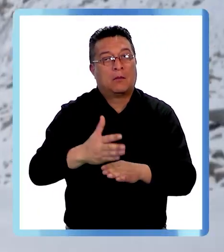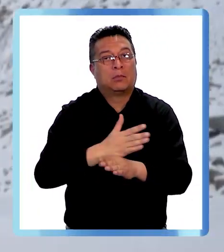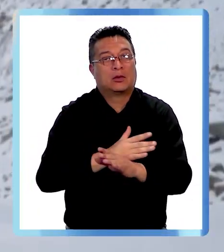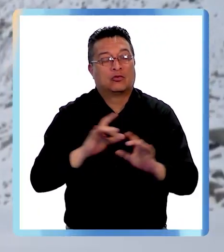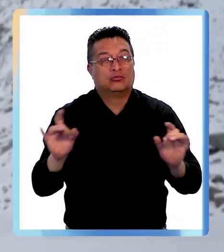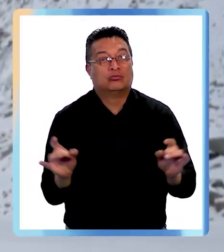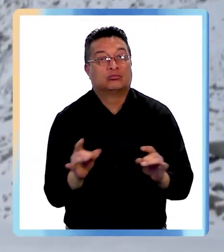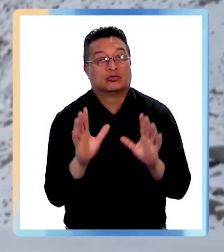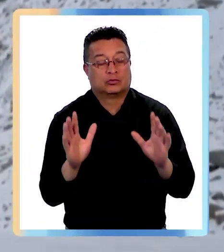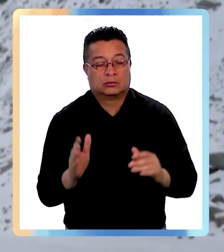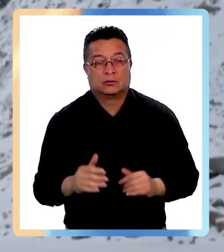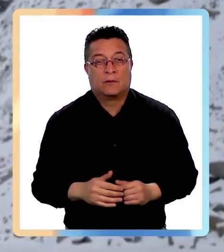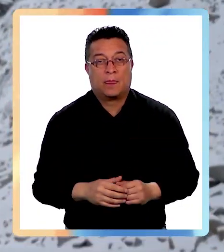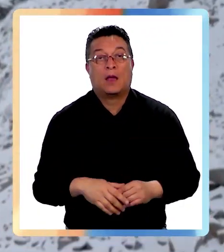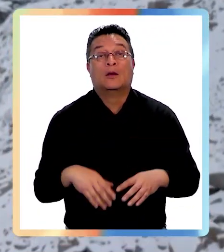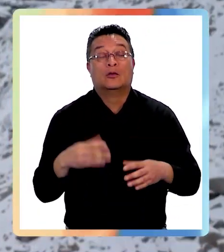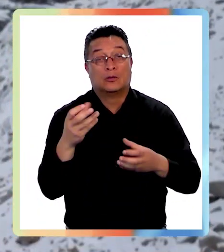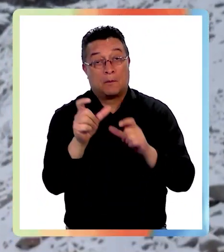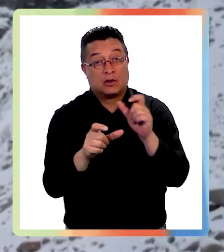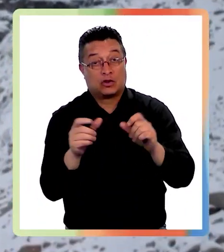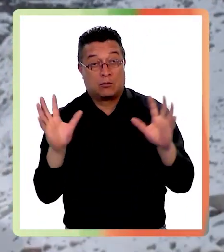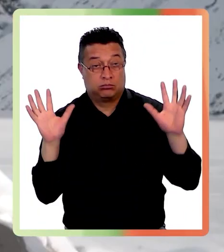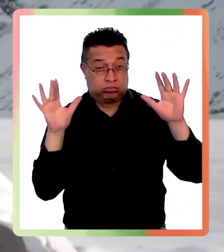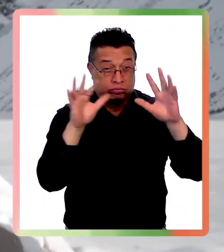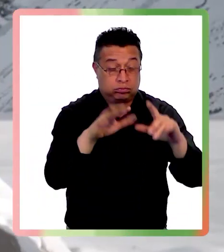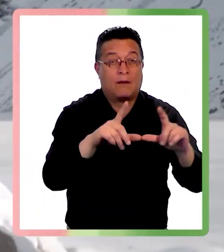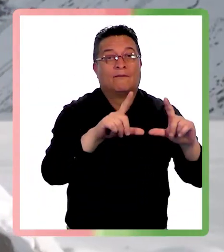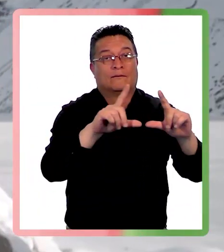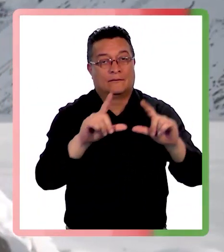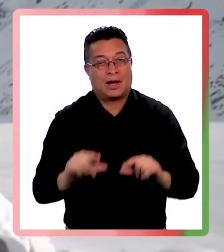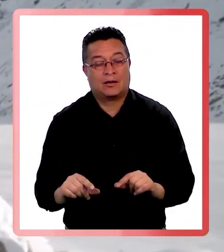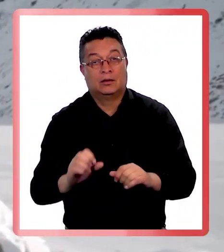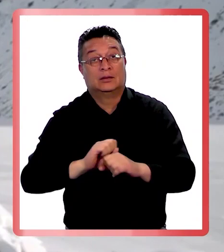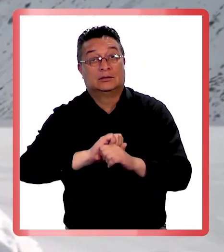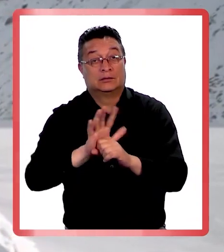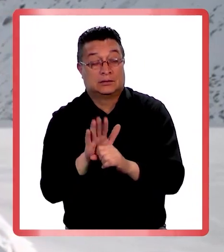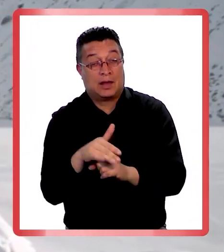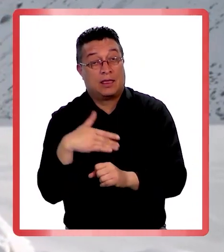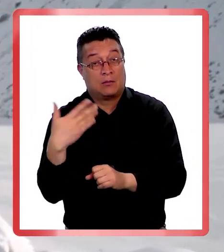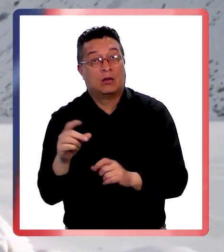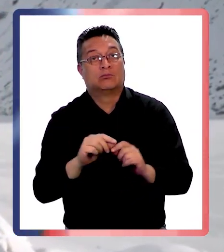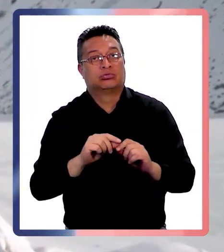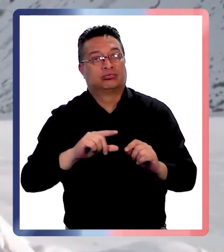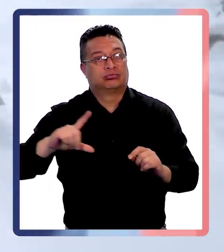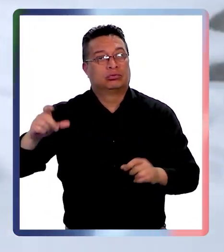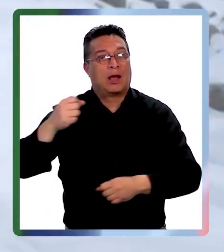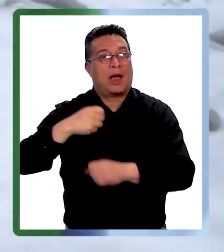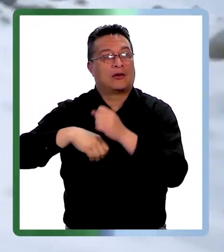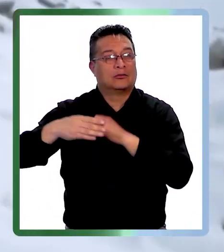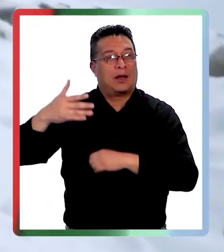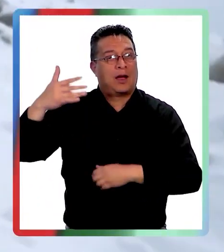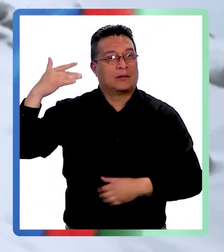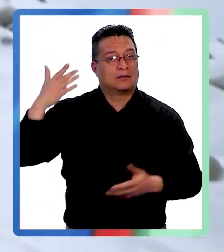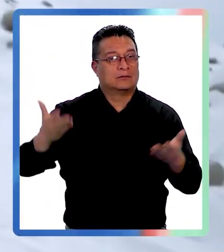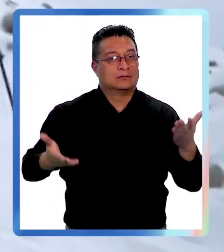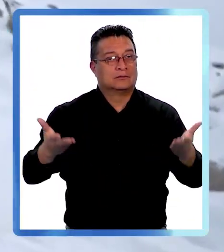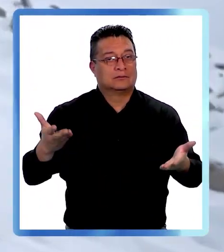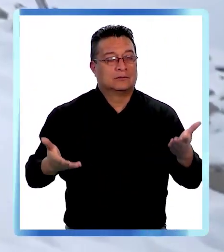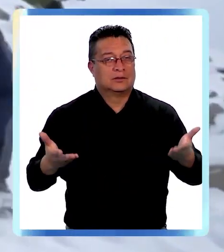principalmente. Si bien la cantidad de turistas baja considerablemente pospandemia ha ido en incremento a comparación de los años anteriores.